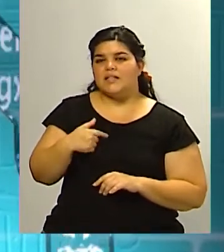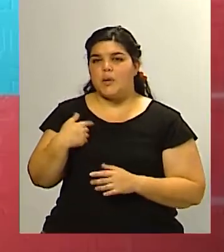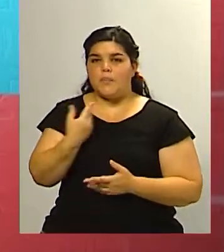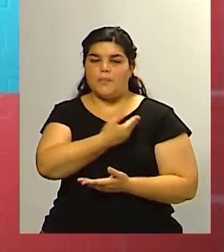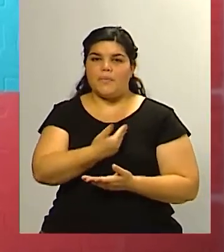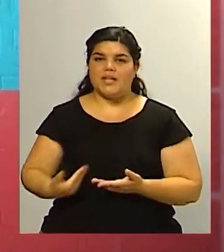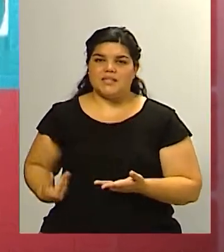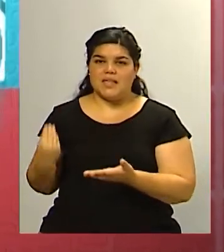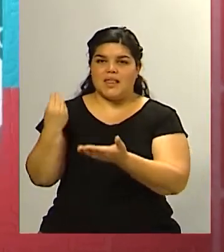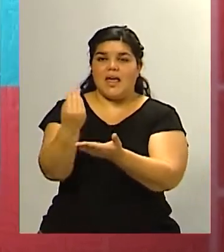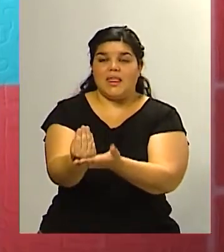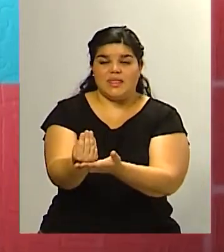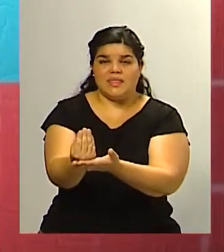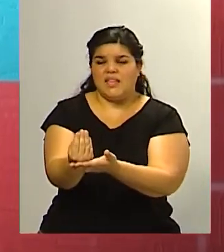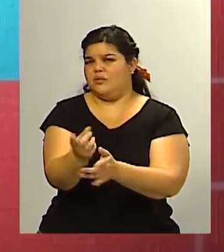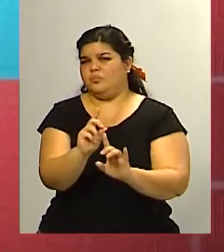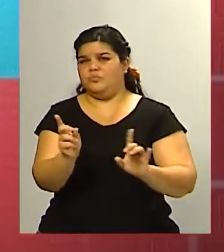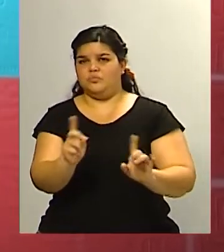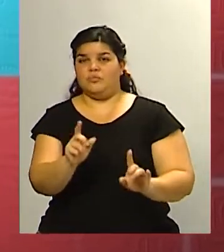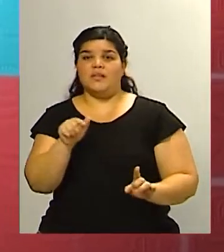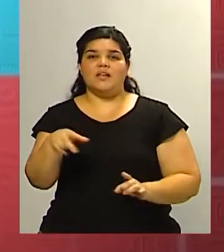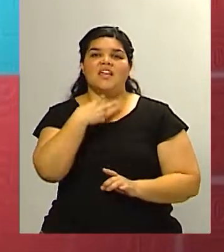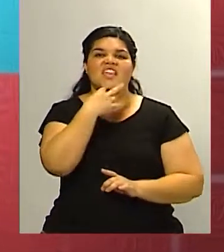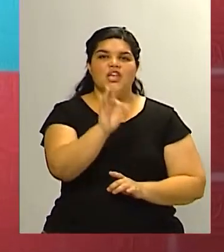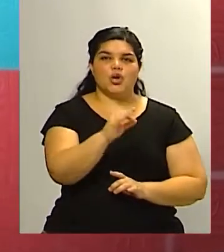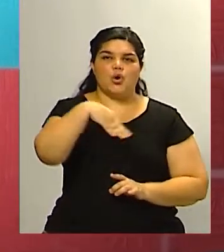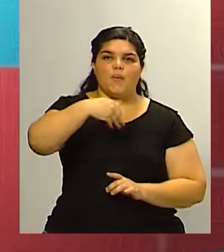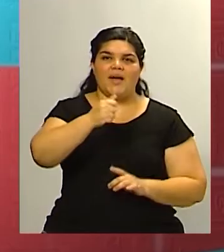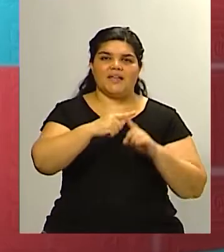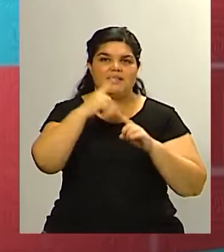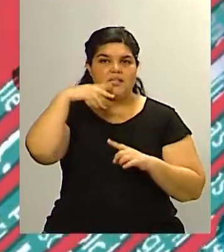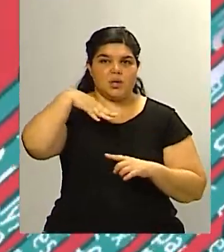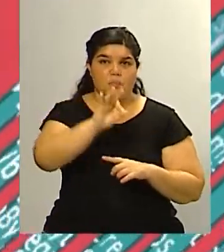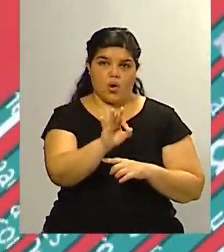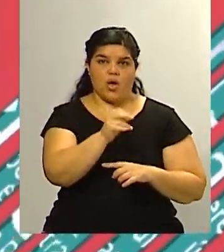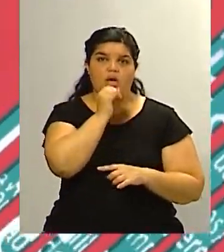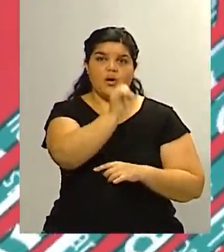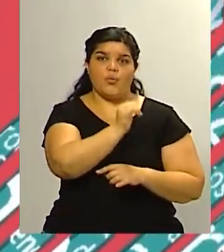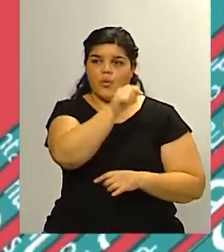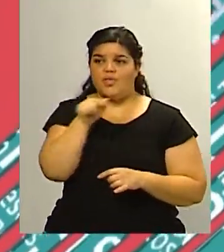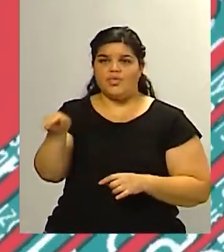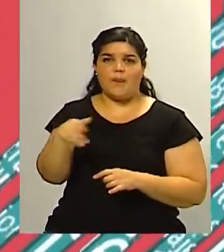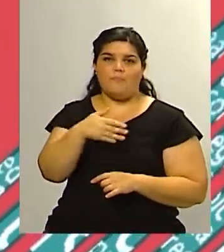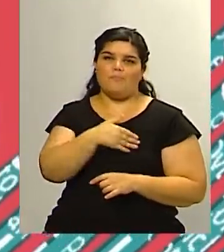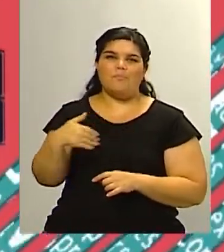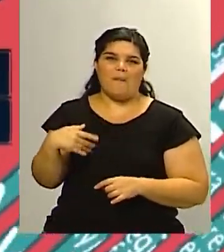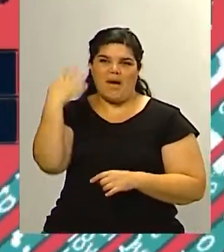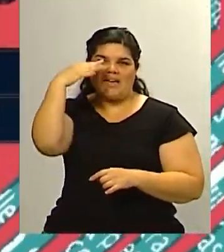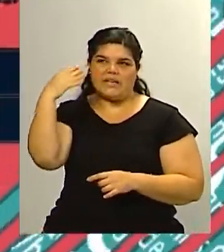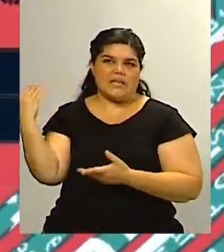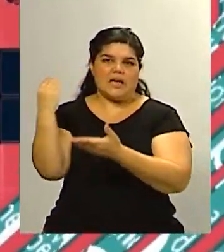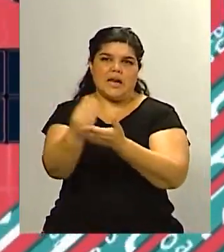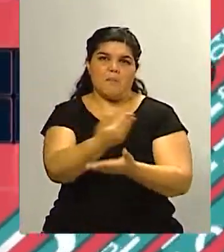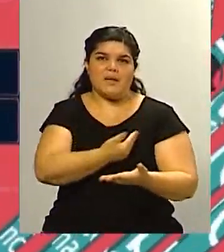incluso en algún momento su hijo Máximo Kirchner pero también muchos hablan de bueno si no es candidata ella va a